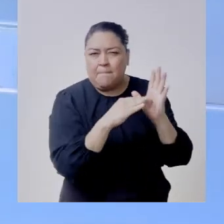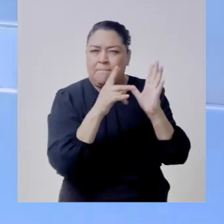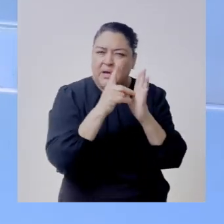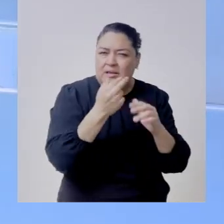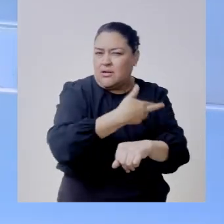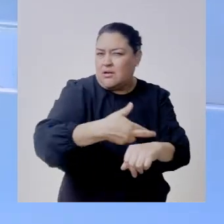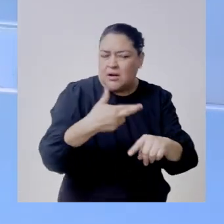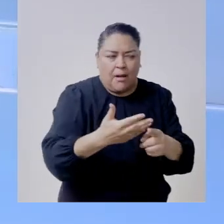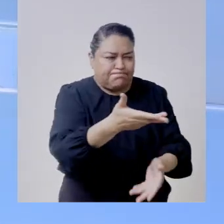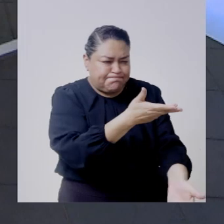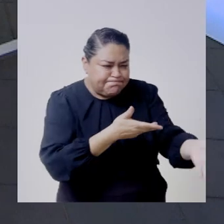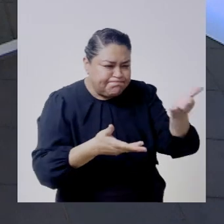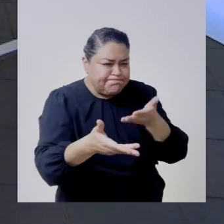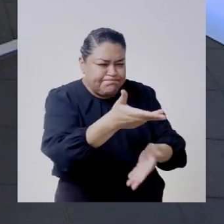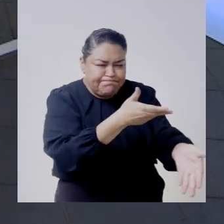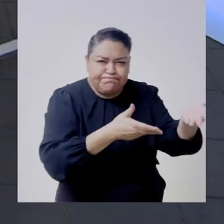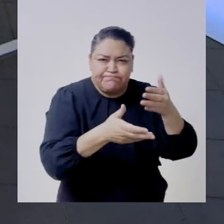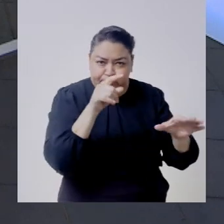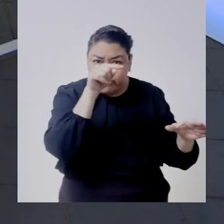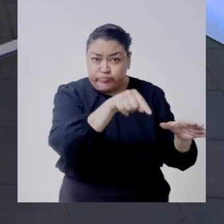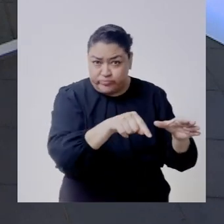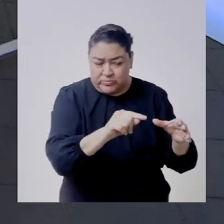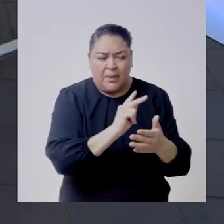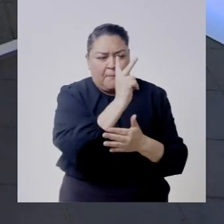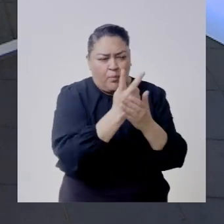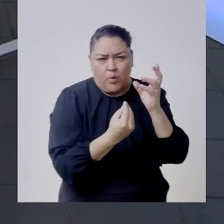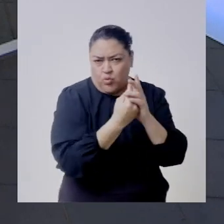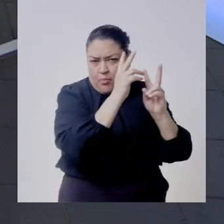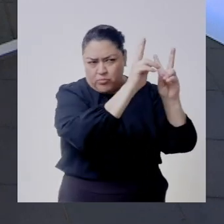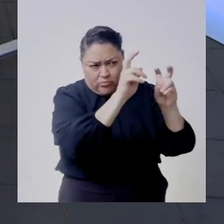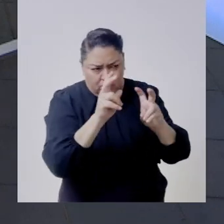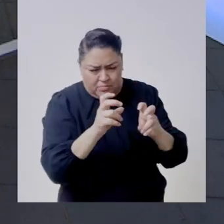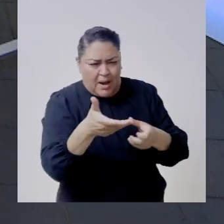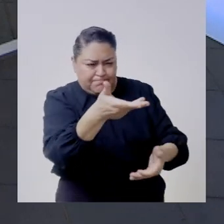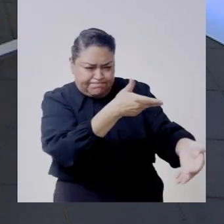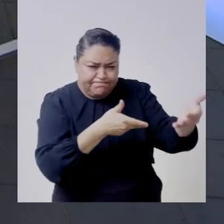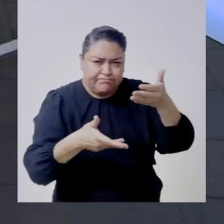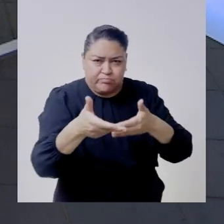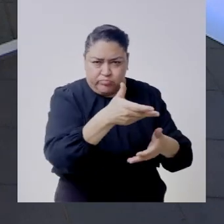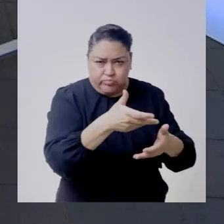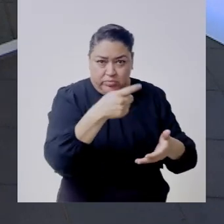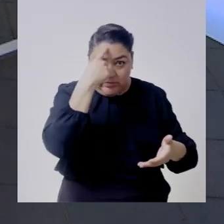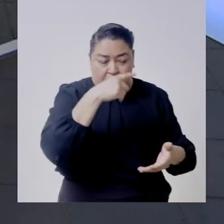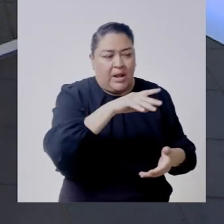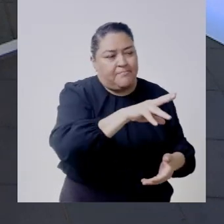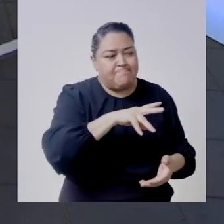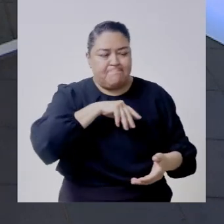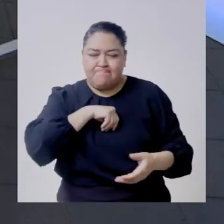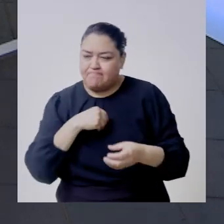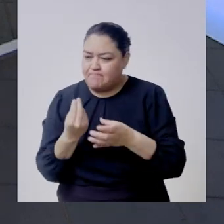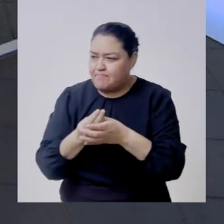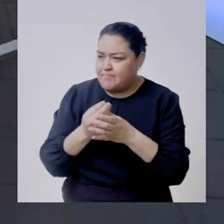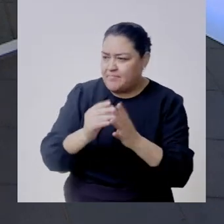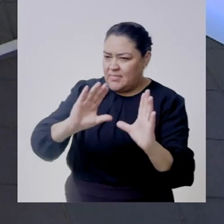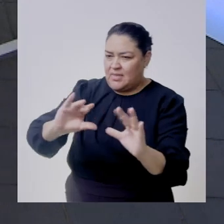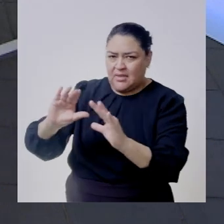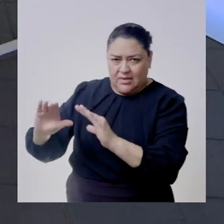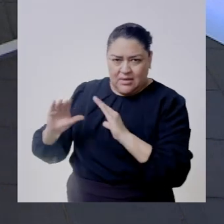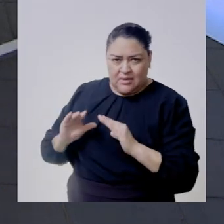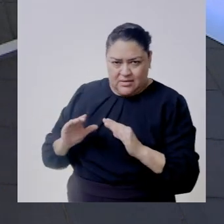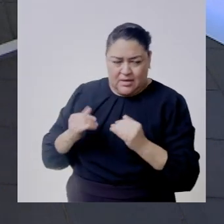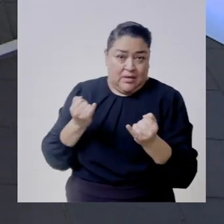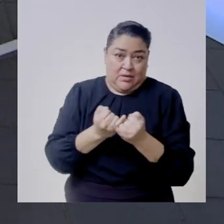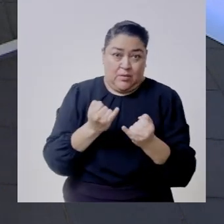de metodologías de programas para poder llevar la capacitación en